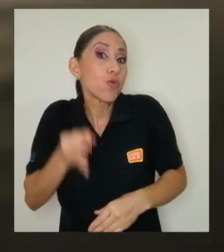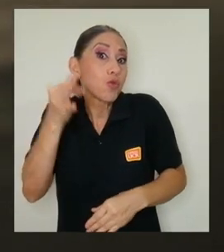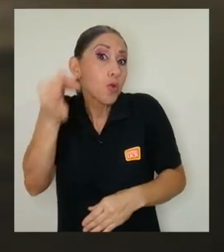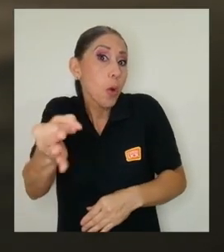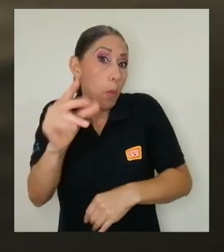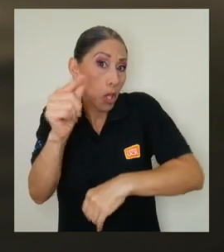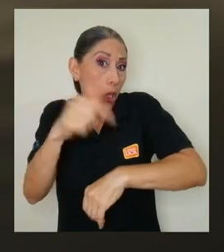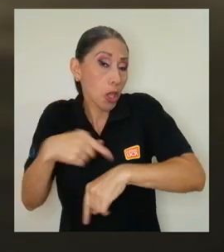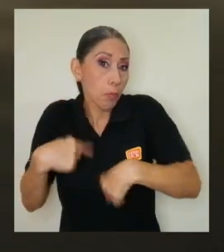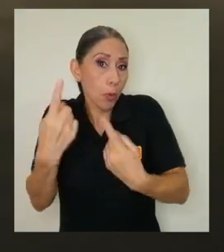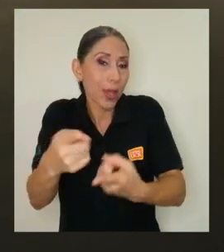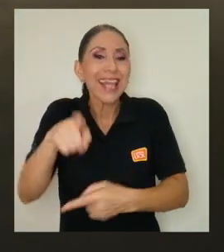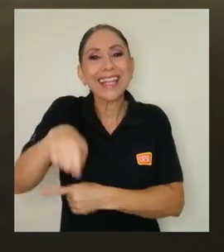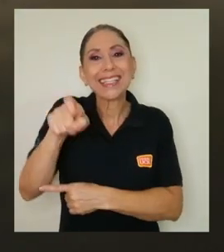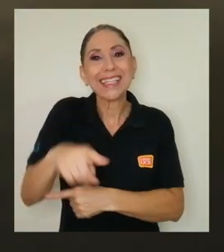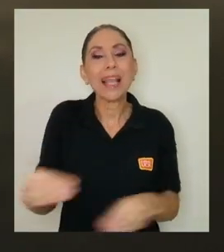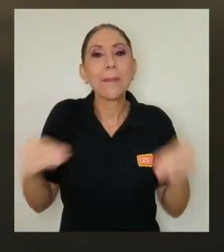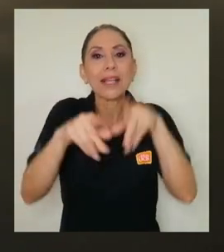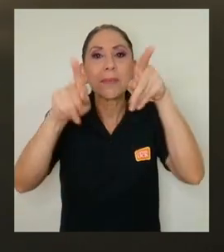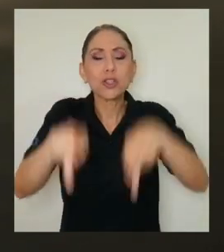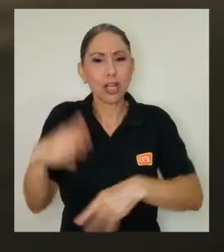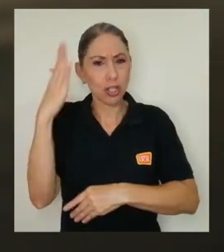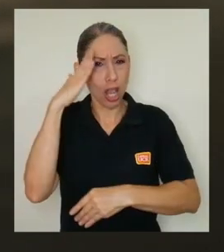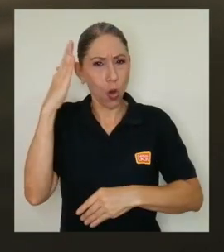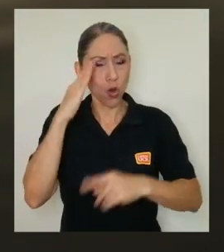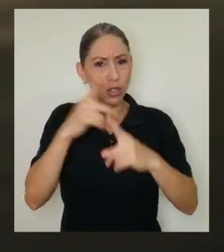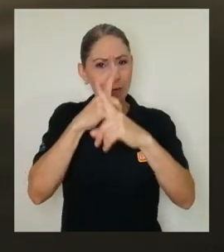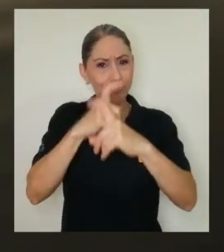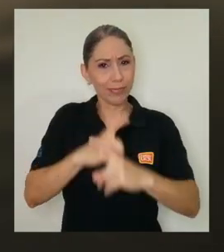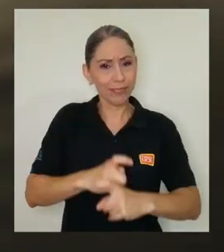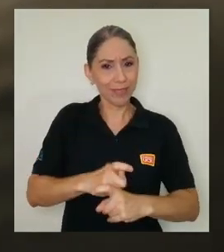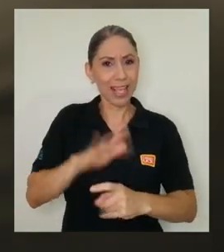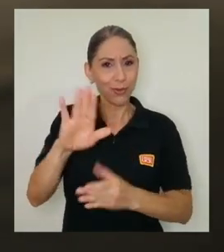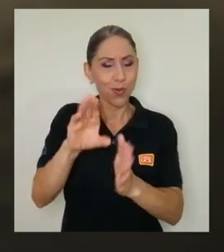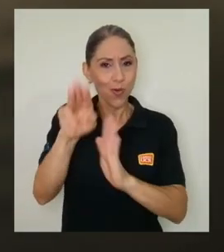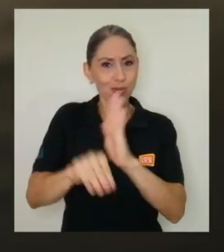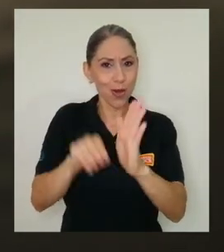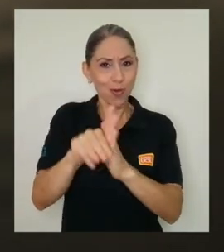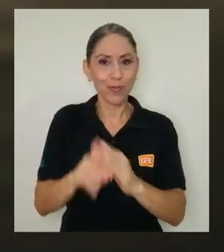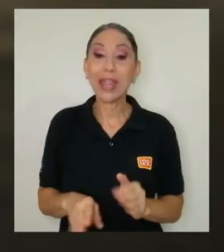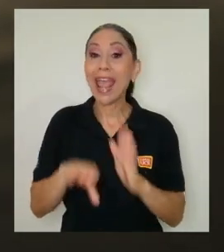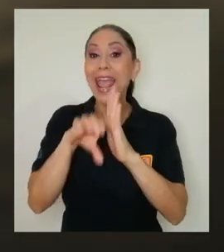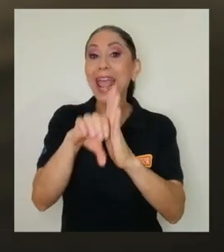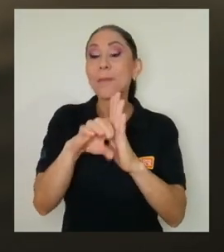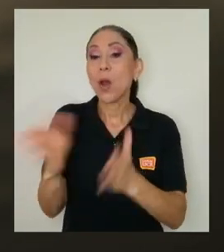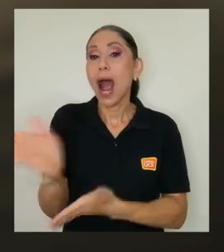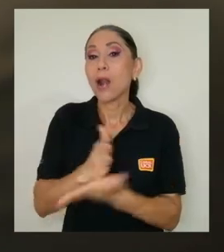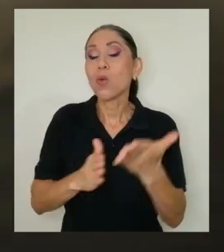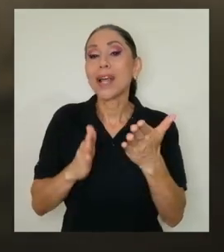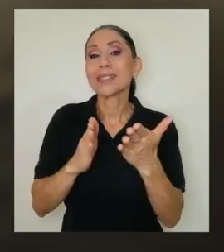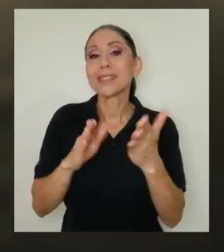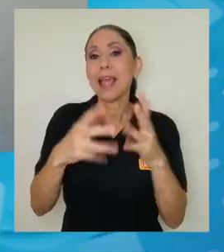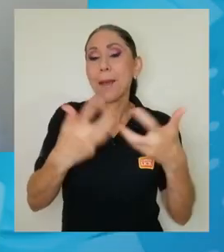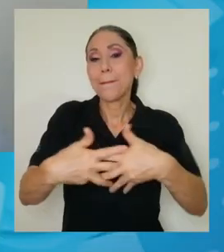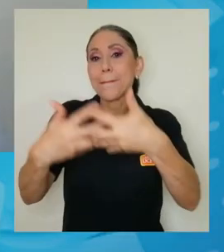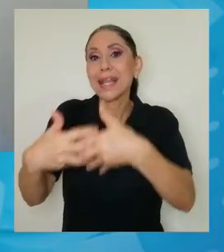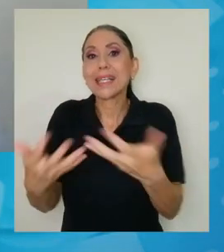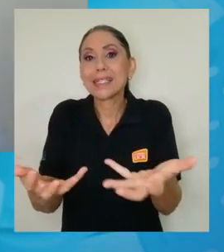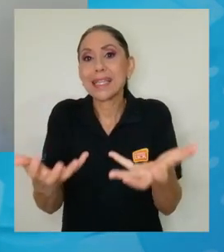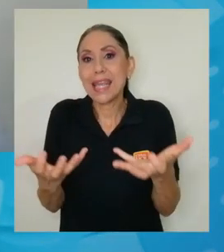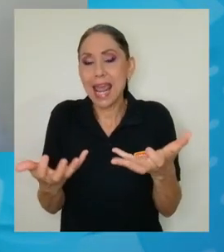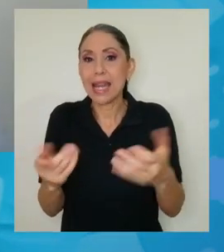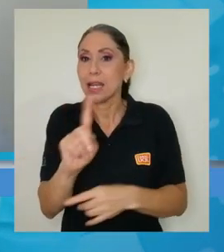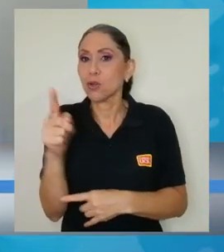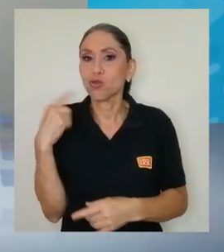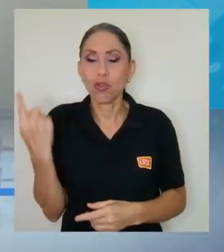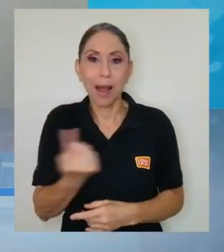se lleguen a necesitar más personas con conocimiento de esta lengua en su currículum. Por ejemplo, algunas empresas se está buscando no solamente